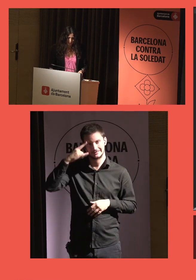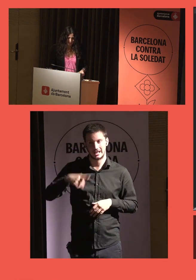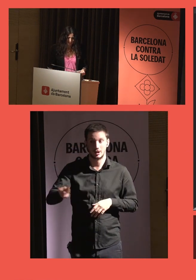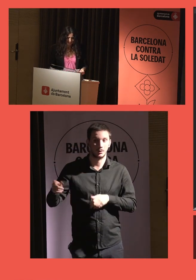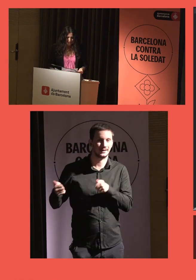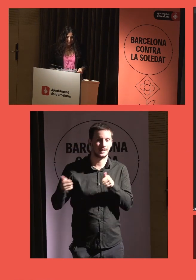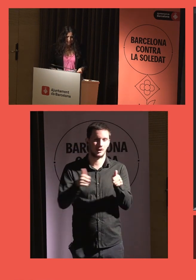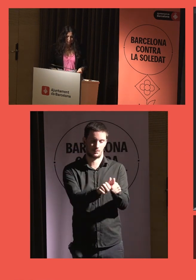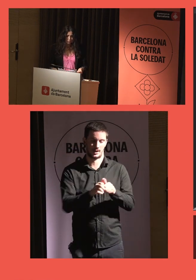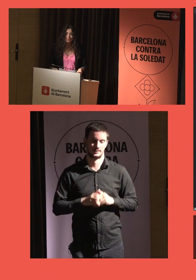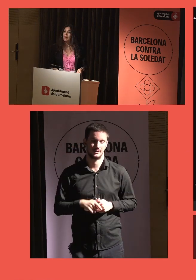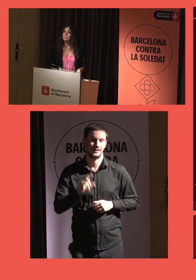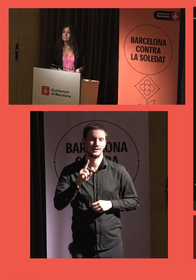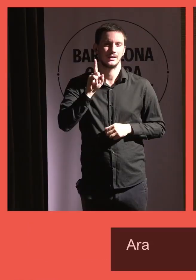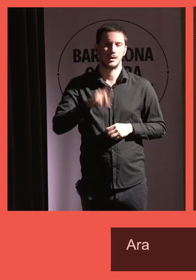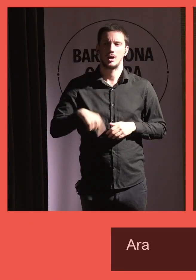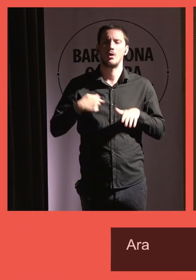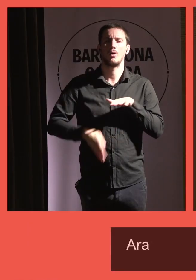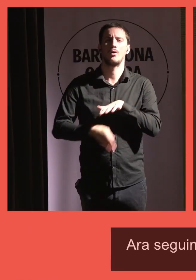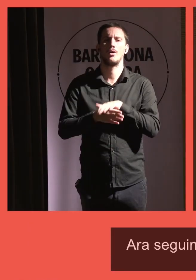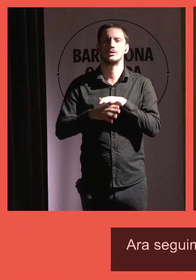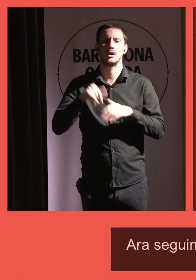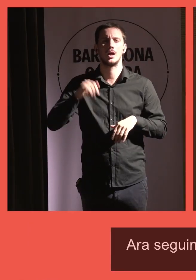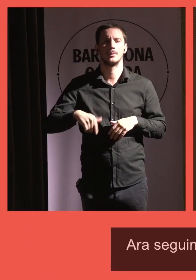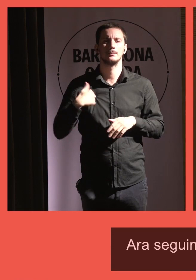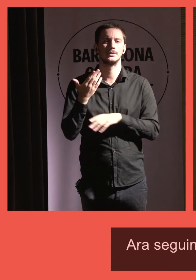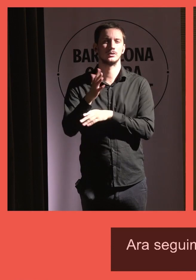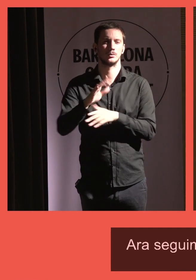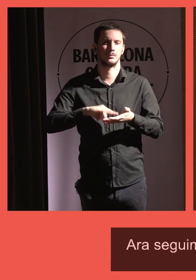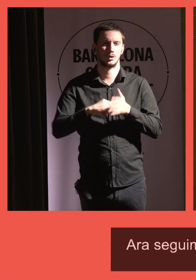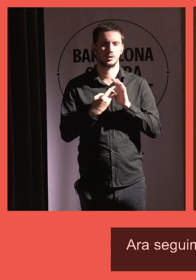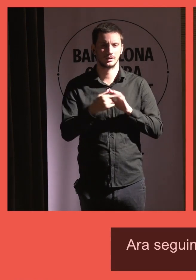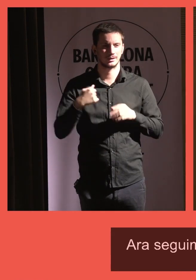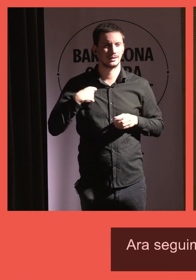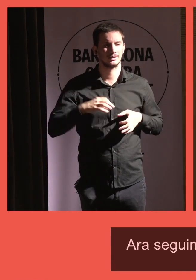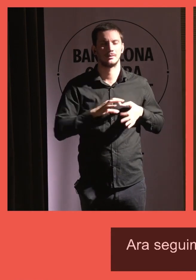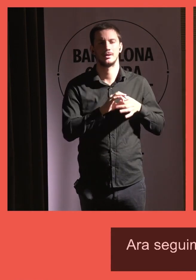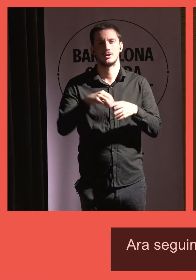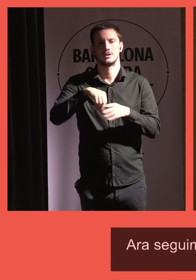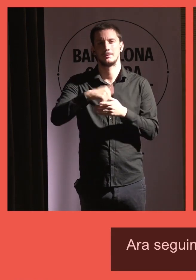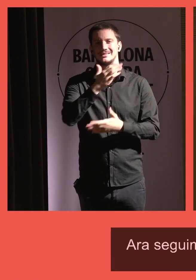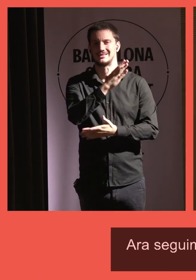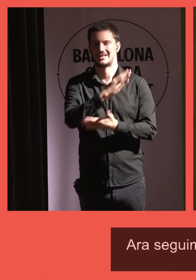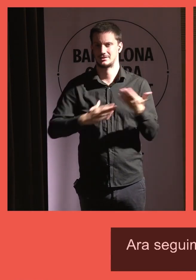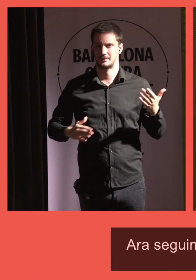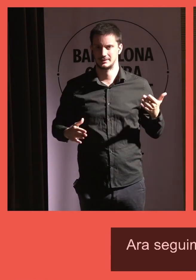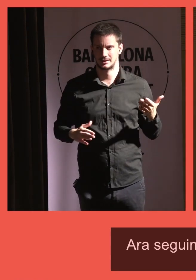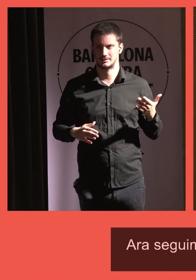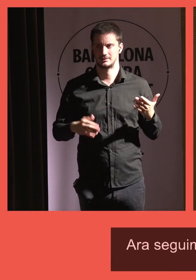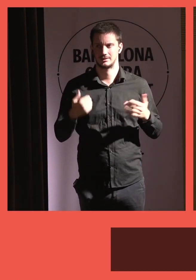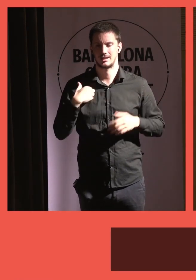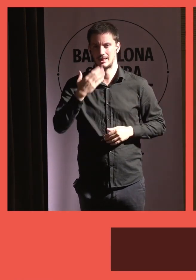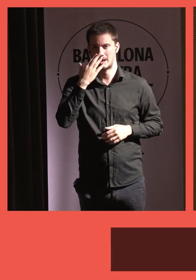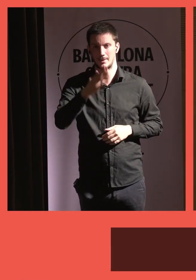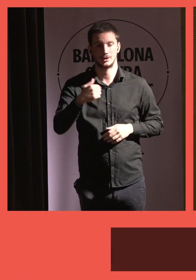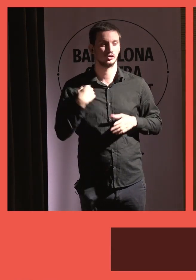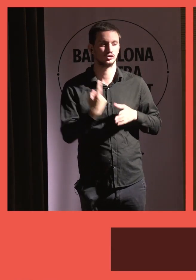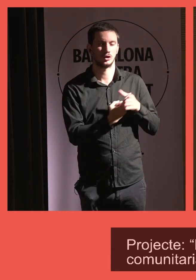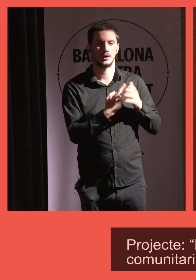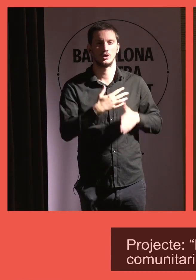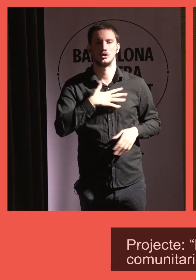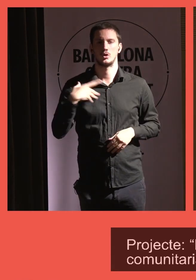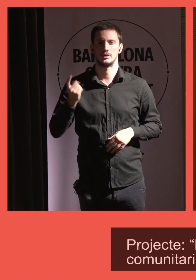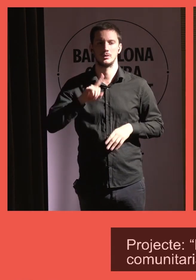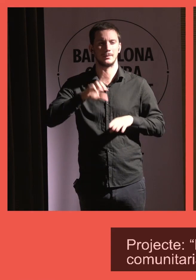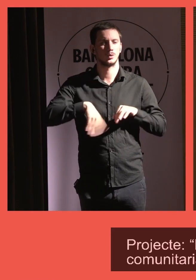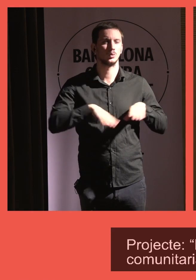acompaña. I ara continuem, presentem el projecte d'intervenció comunitaria transversal davant la soledad no desitjada